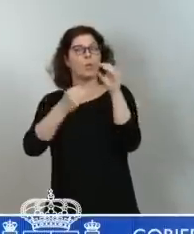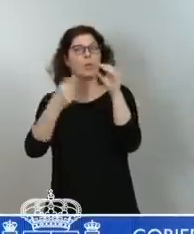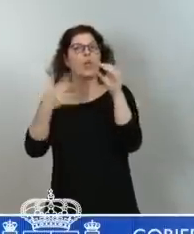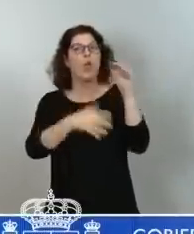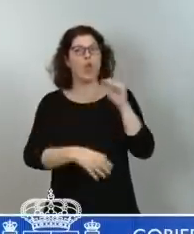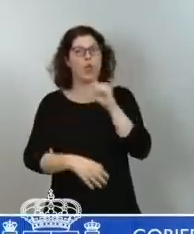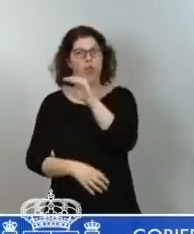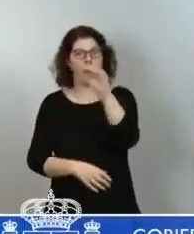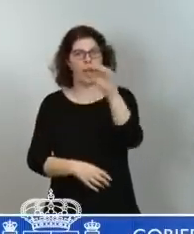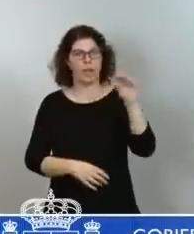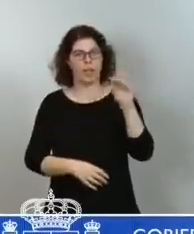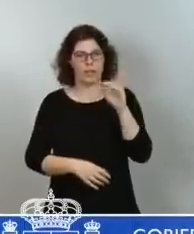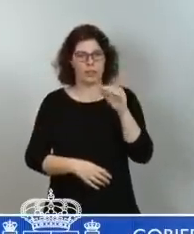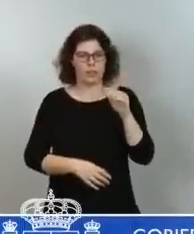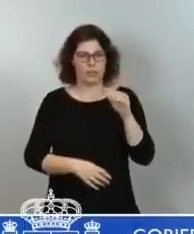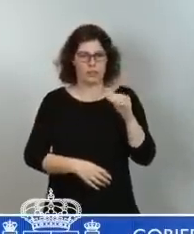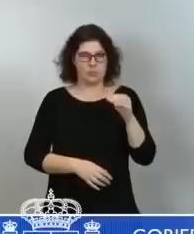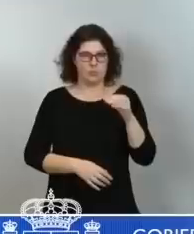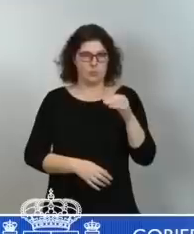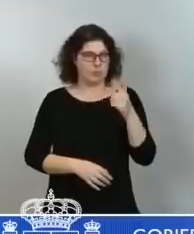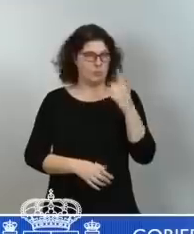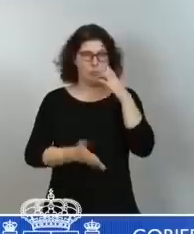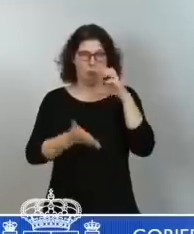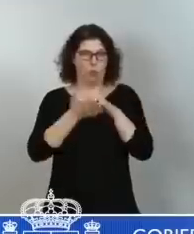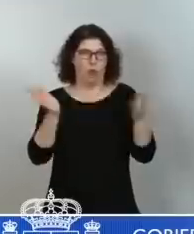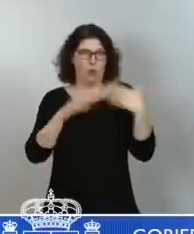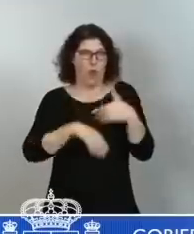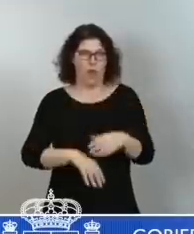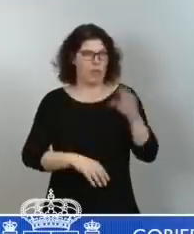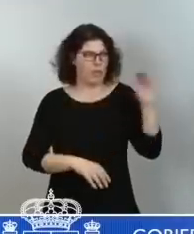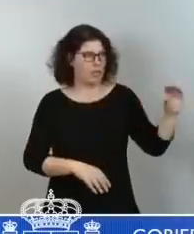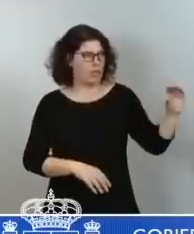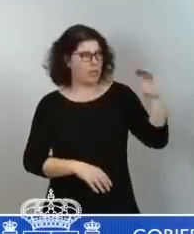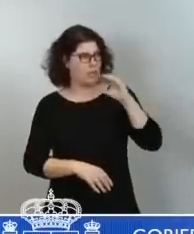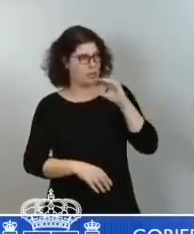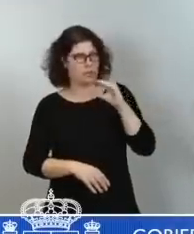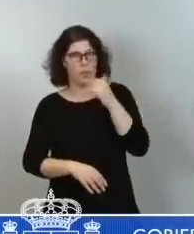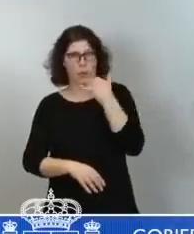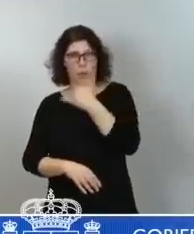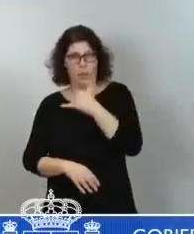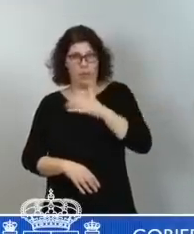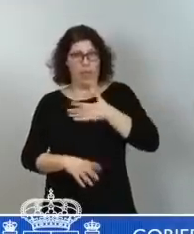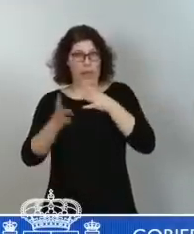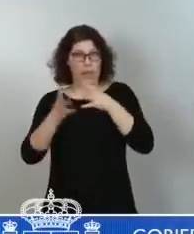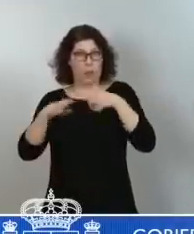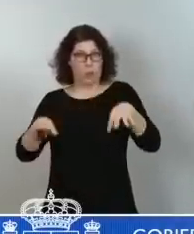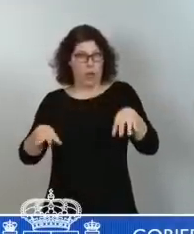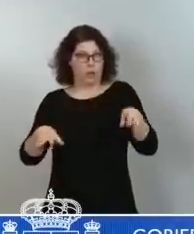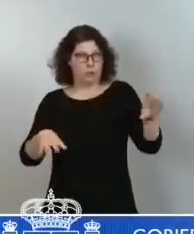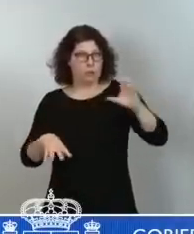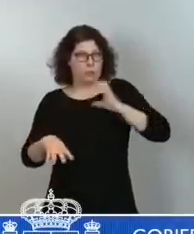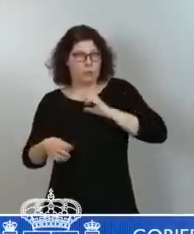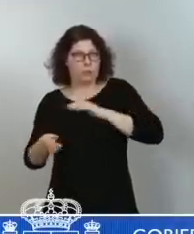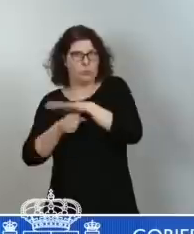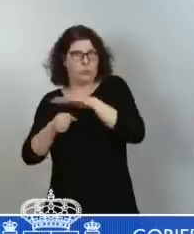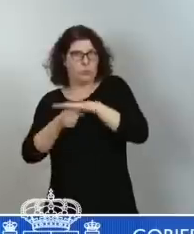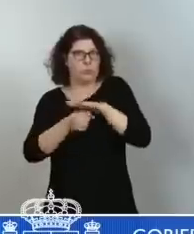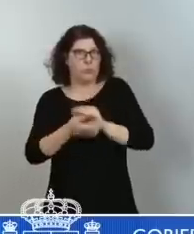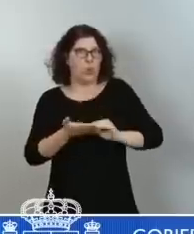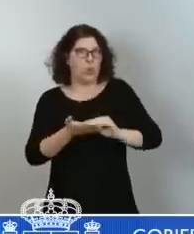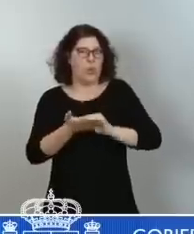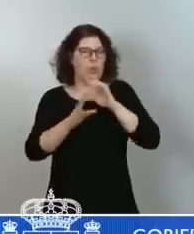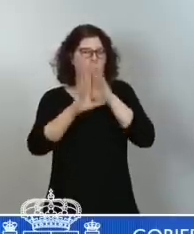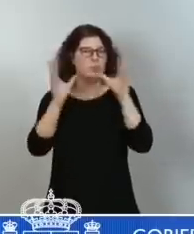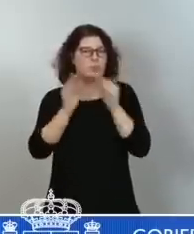ninguna duda respecto a la necesidad de superar las debilidades de nuestra estructura económica. Y lo sintetizaría en tres objetivos. El